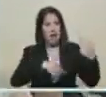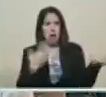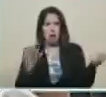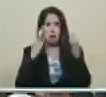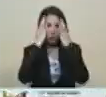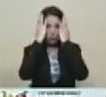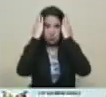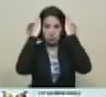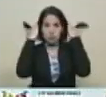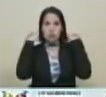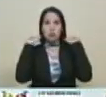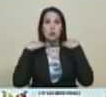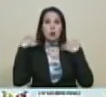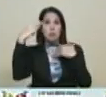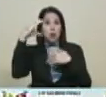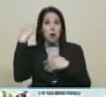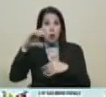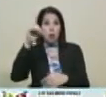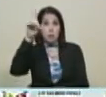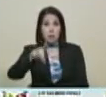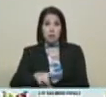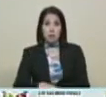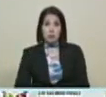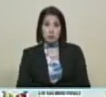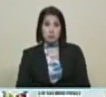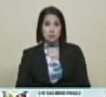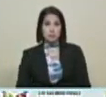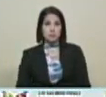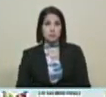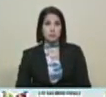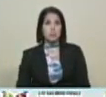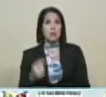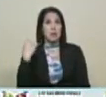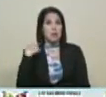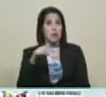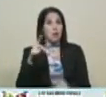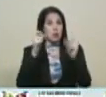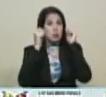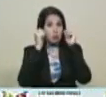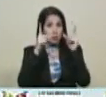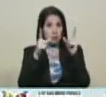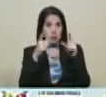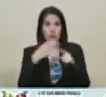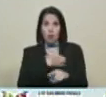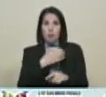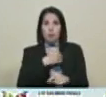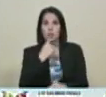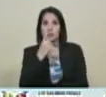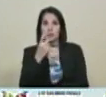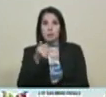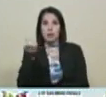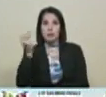Y para Cúcuta, y para Maicao. Ah, y les tenemos una nueva sorpresita, no puedo decir más.